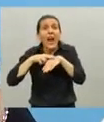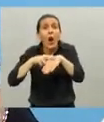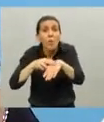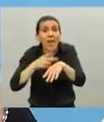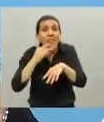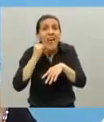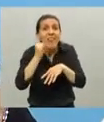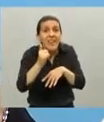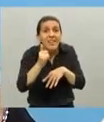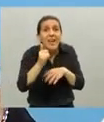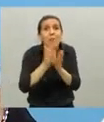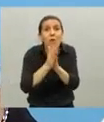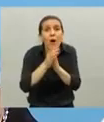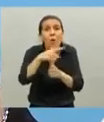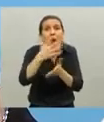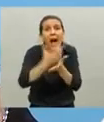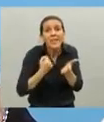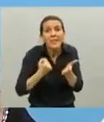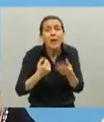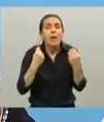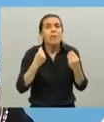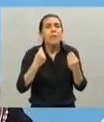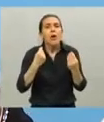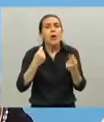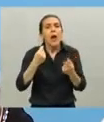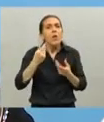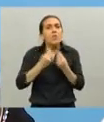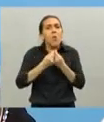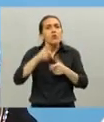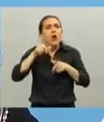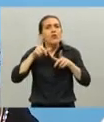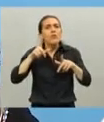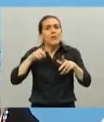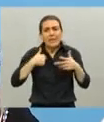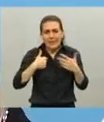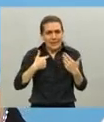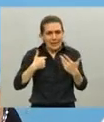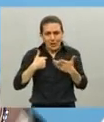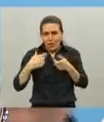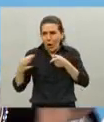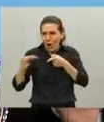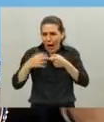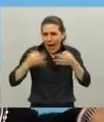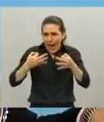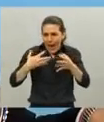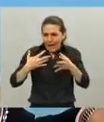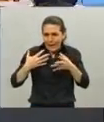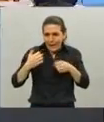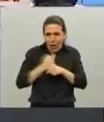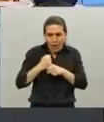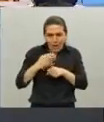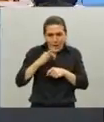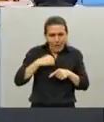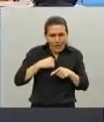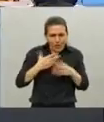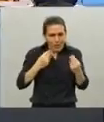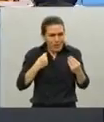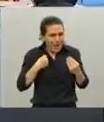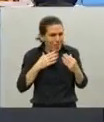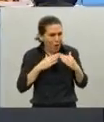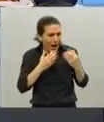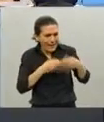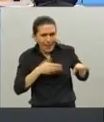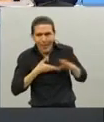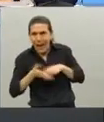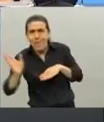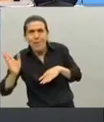les cuesta dejar su casa, tienen miedo a dejar su casa. Por eso, entre la Policía Provincial, la Policía de la